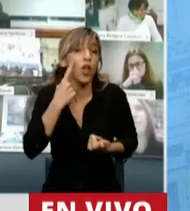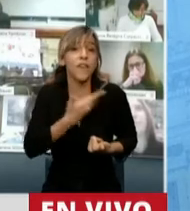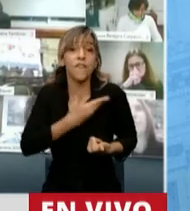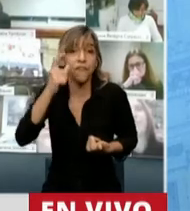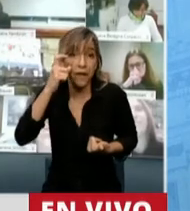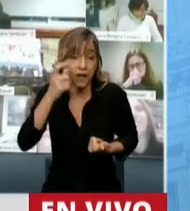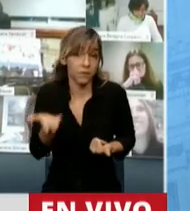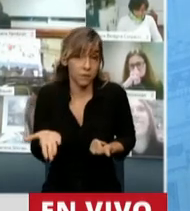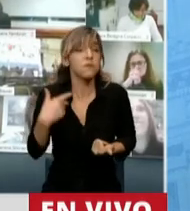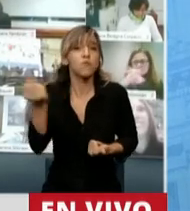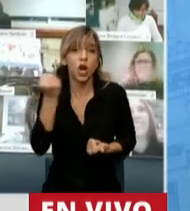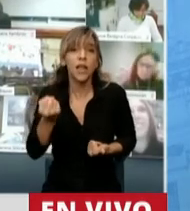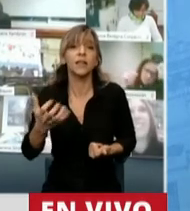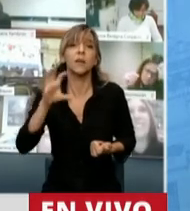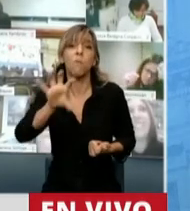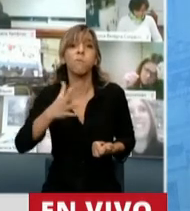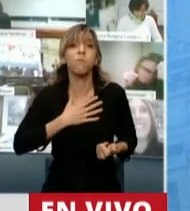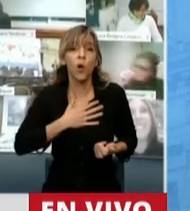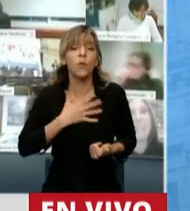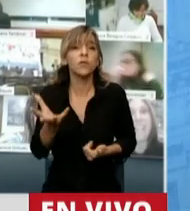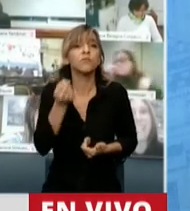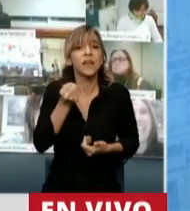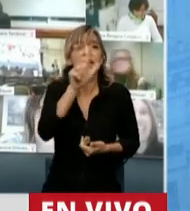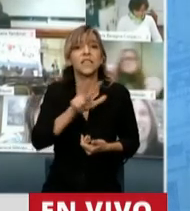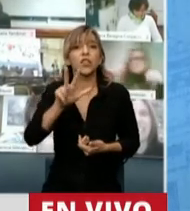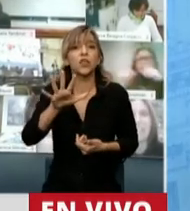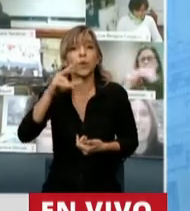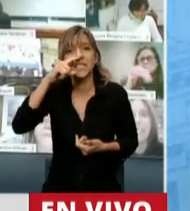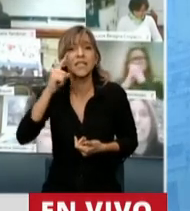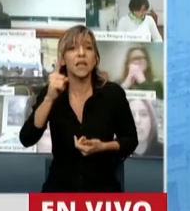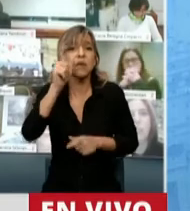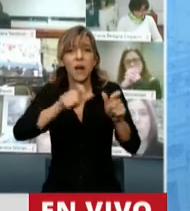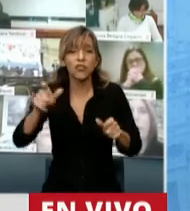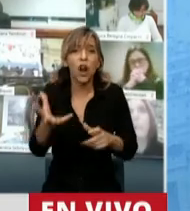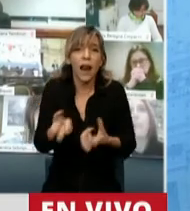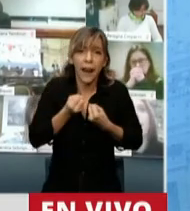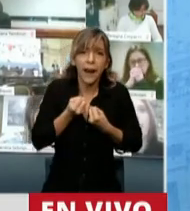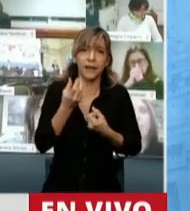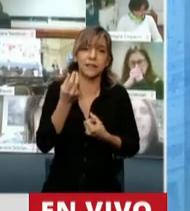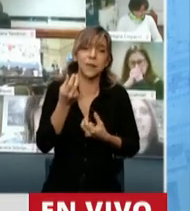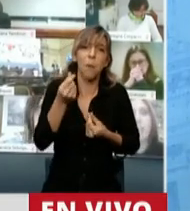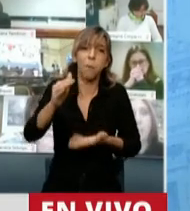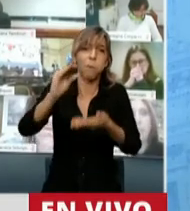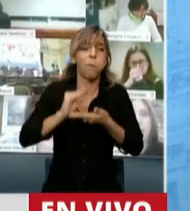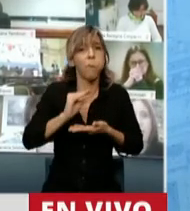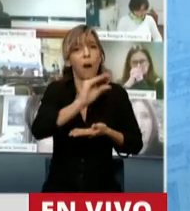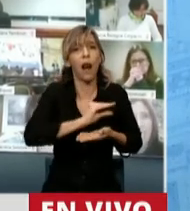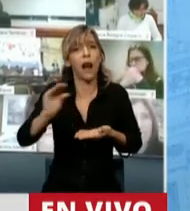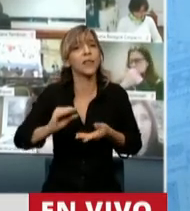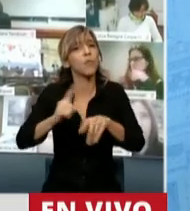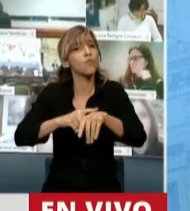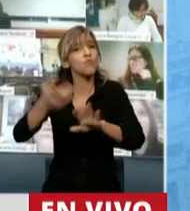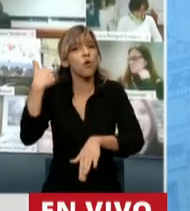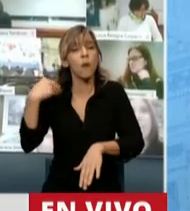que le llega a 359.000 personas o tucumanos que no tenían hasta ese momento la posibilidad de algún tipo de